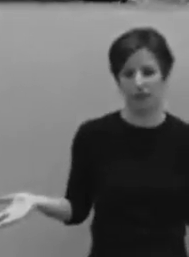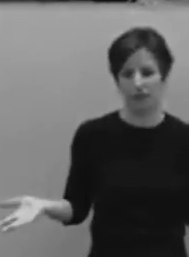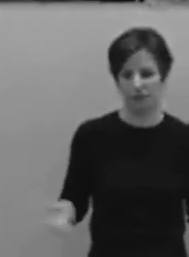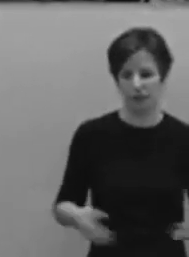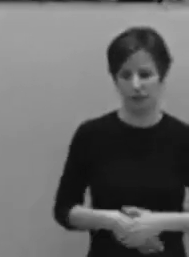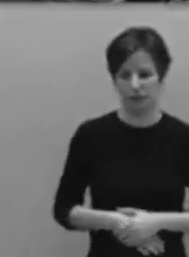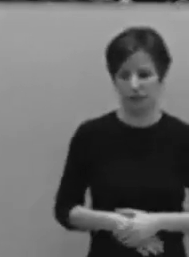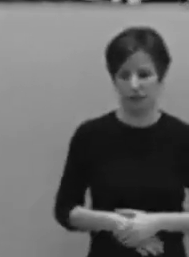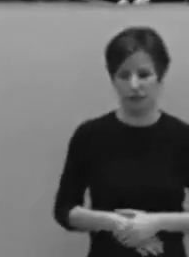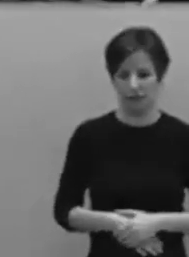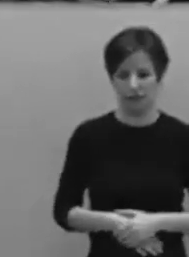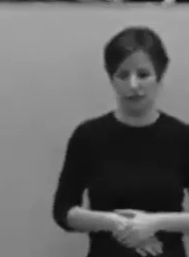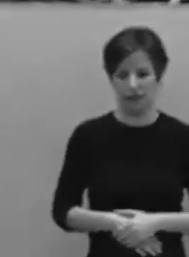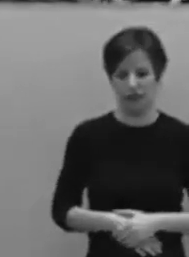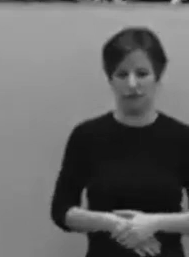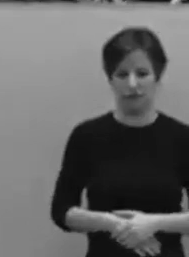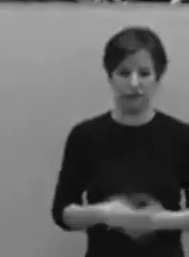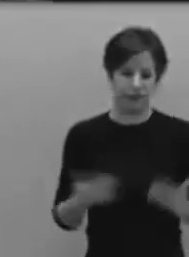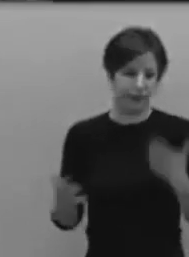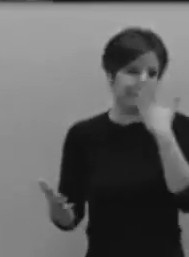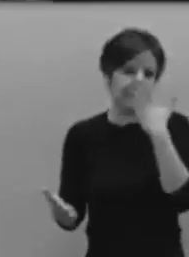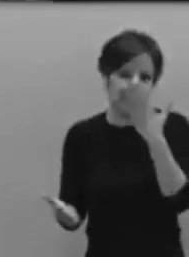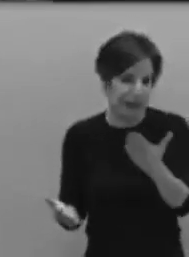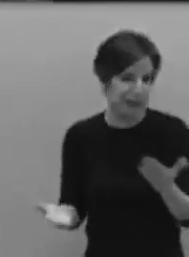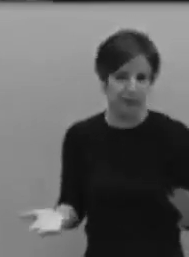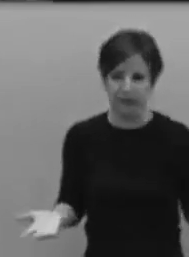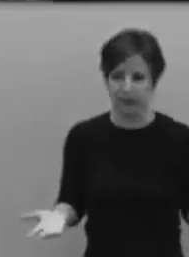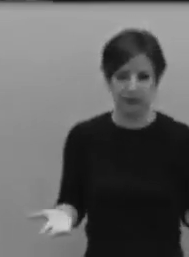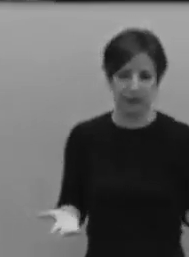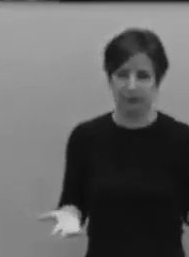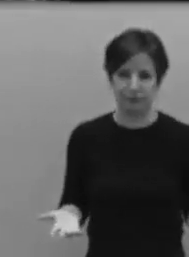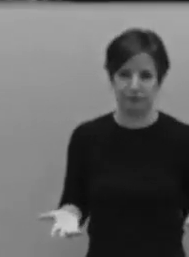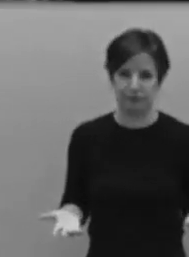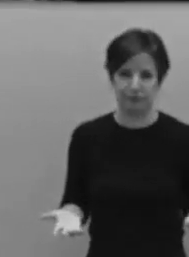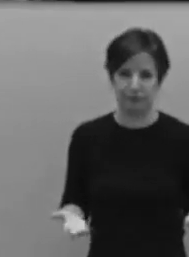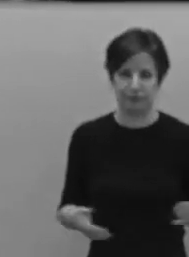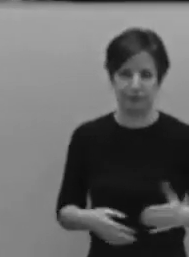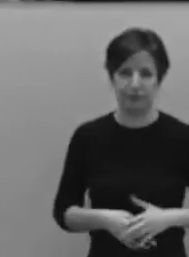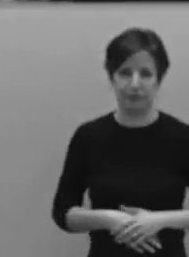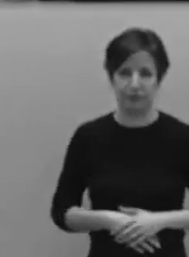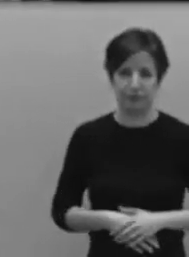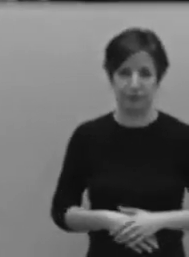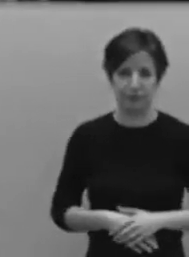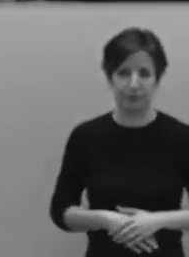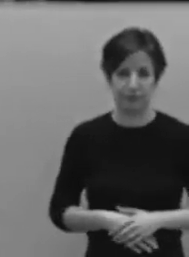Y como realmente yo quería contribuir...